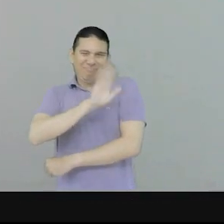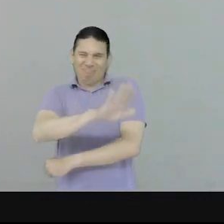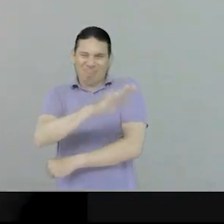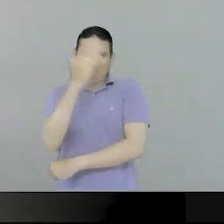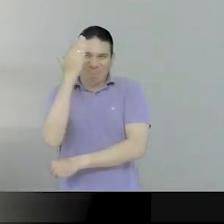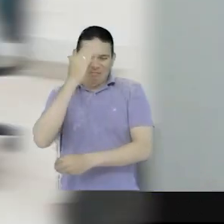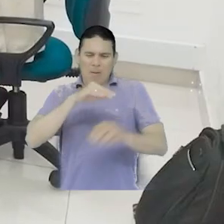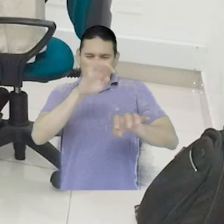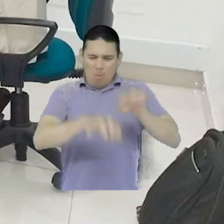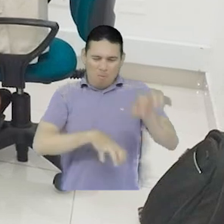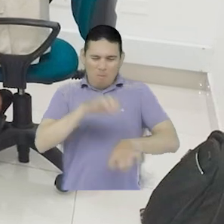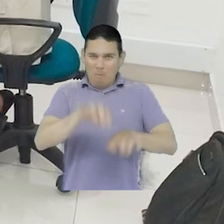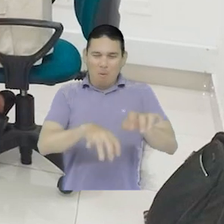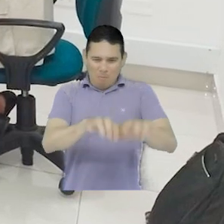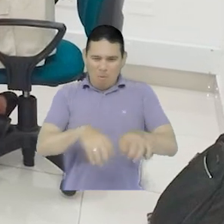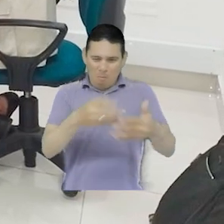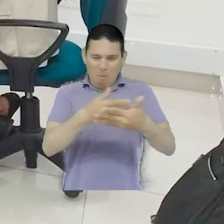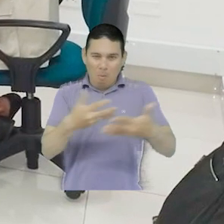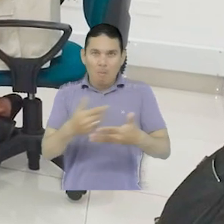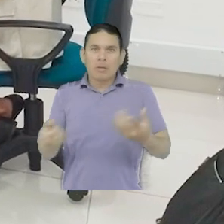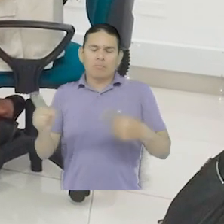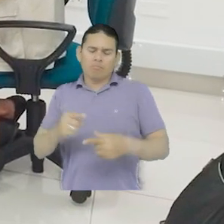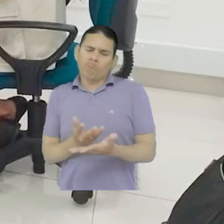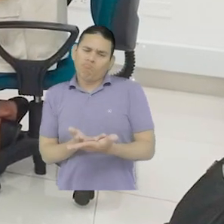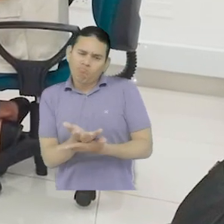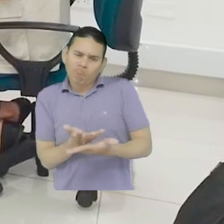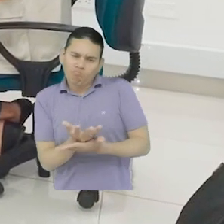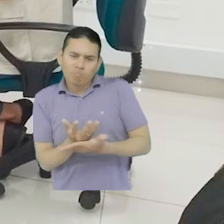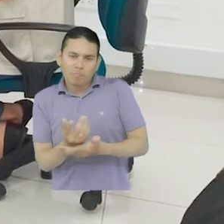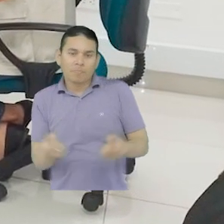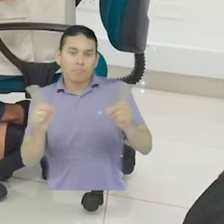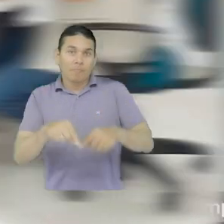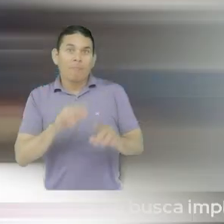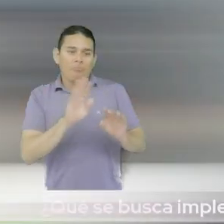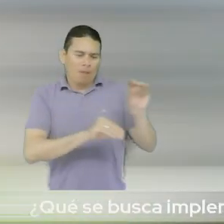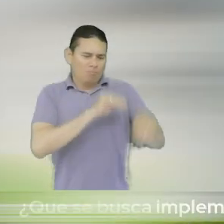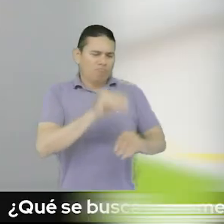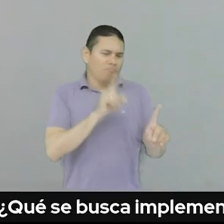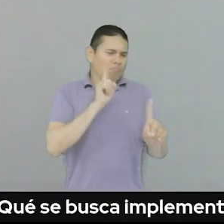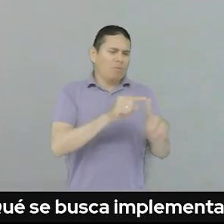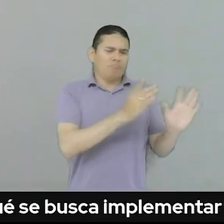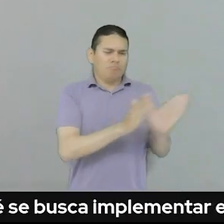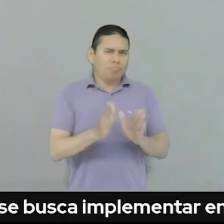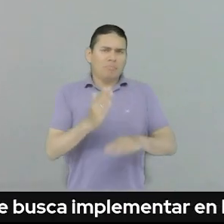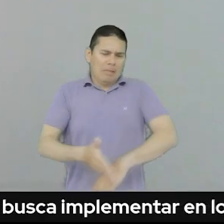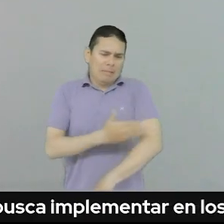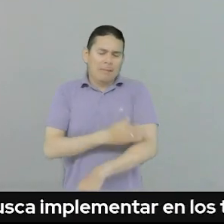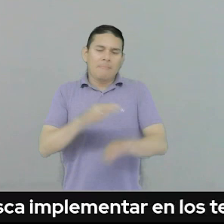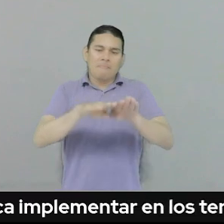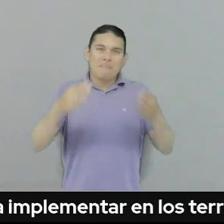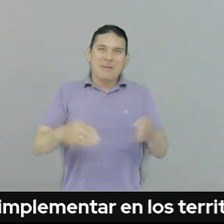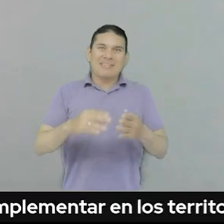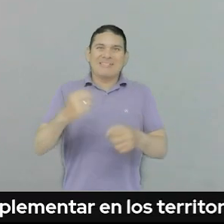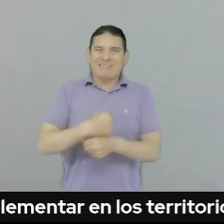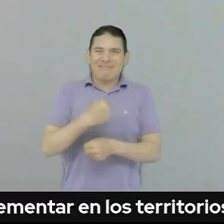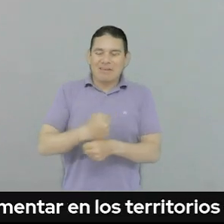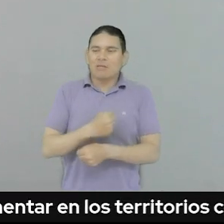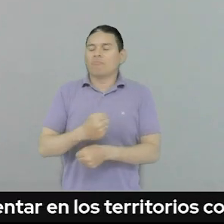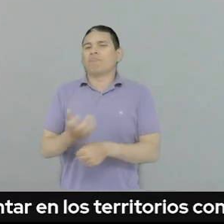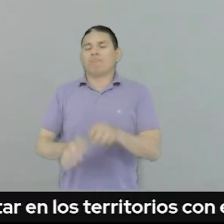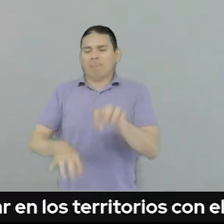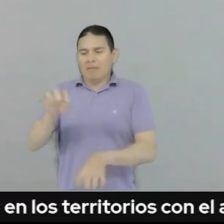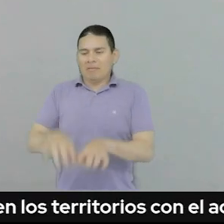la consolidación del documento de la política y la construcción del plan de acción a través de mesas de trabajo con las secretarías